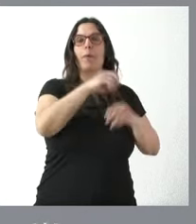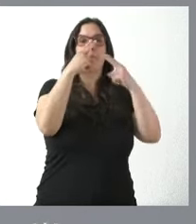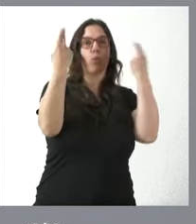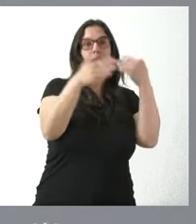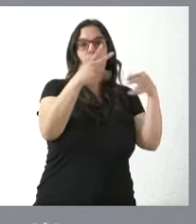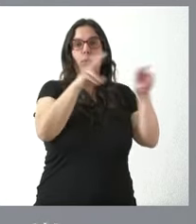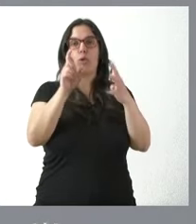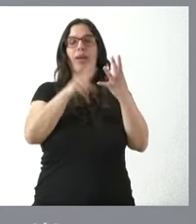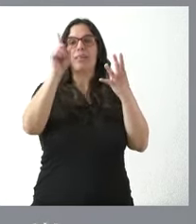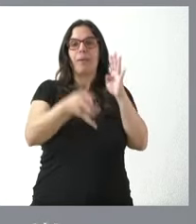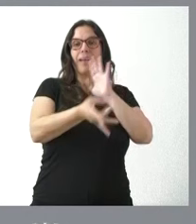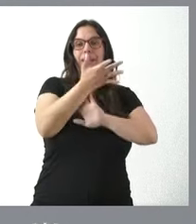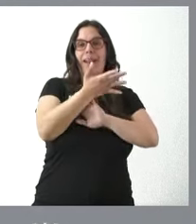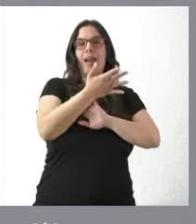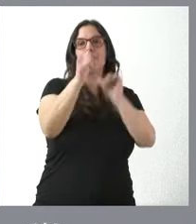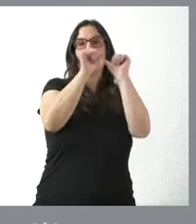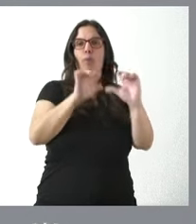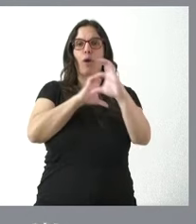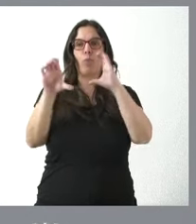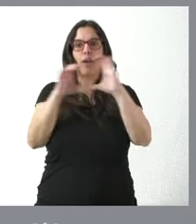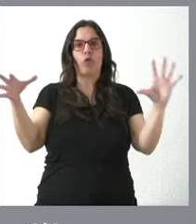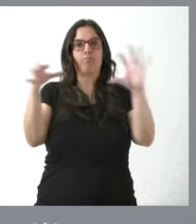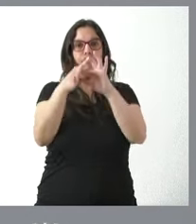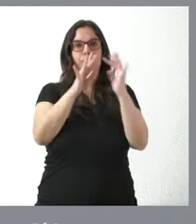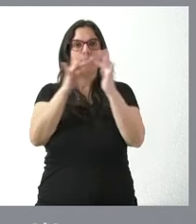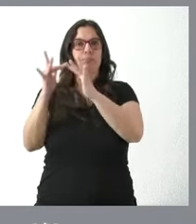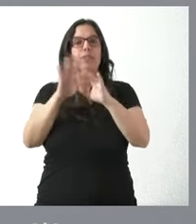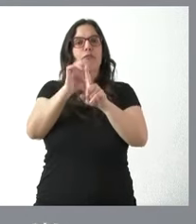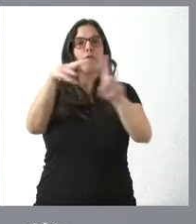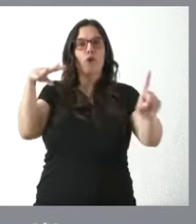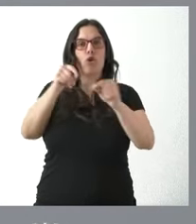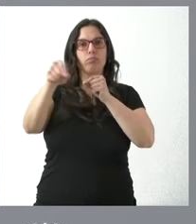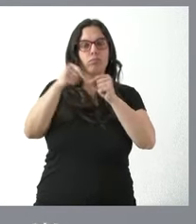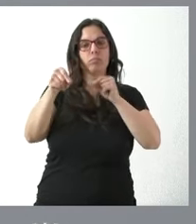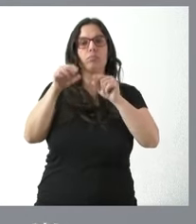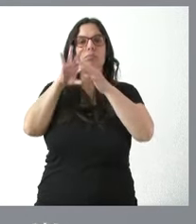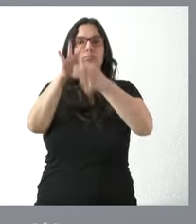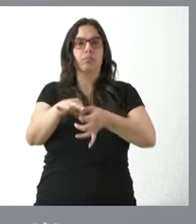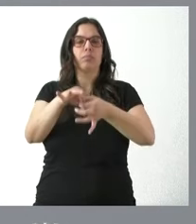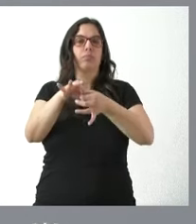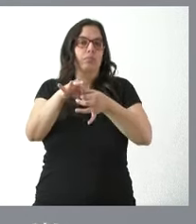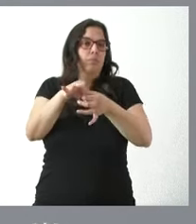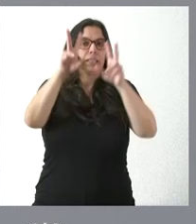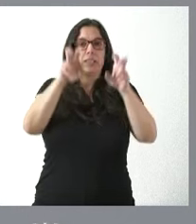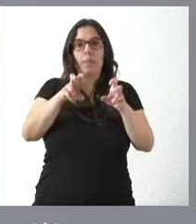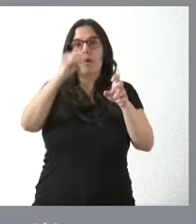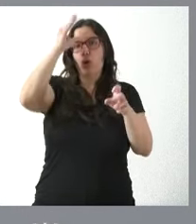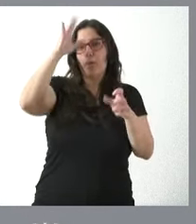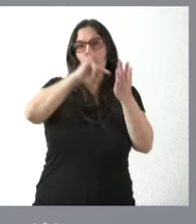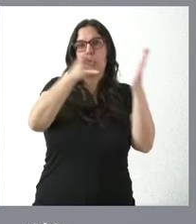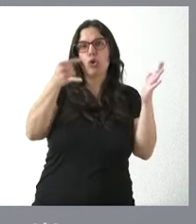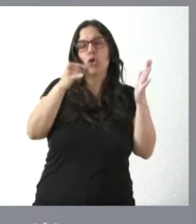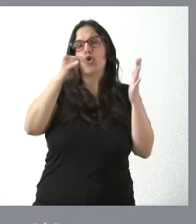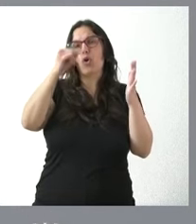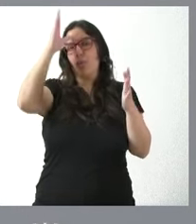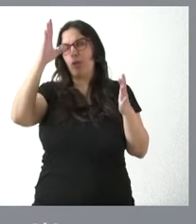la implantación de un canal de comunicación para la puesta en marcha de foros telemáticos relacionados con ramas de conocimiento tecnológico y